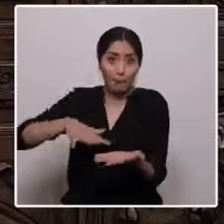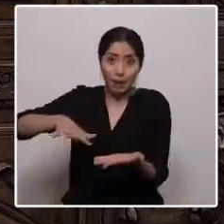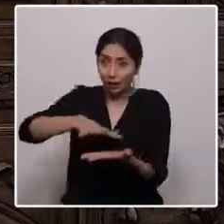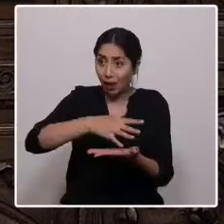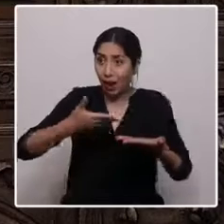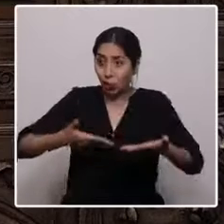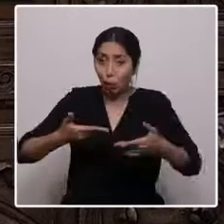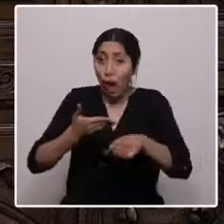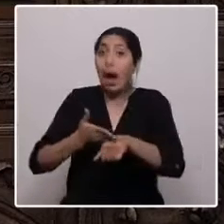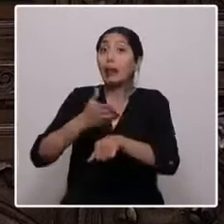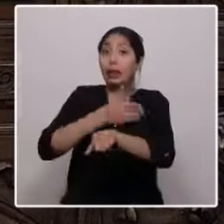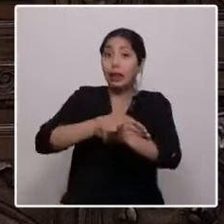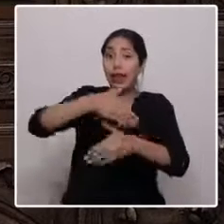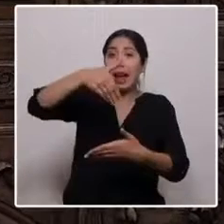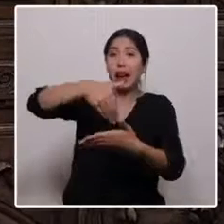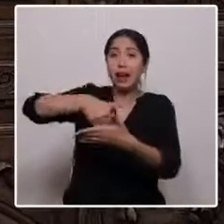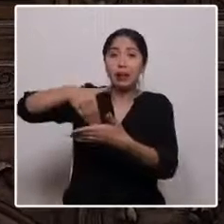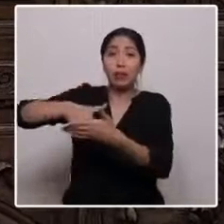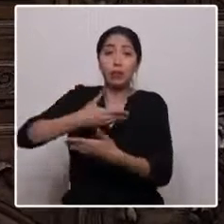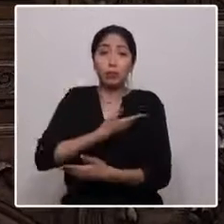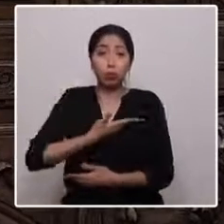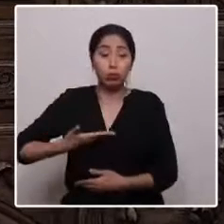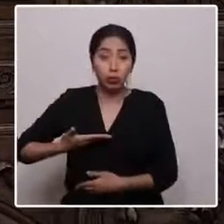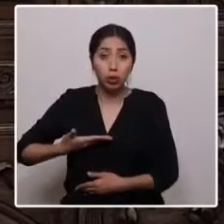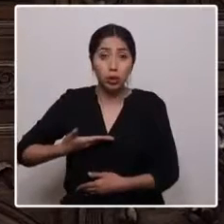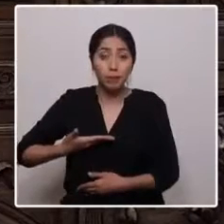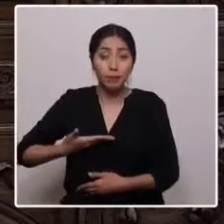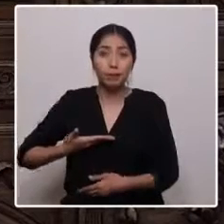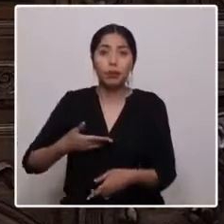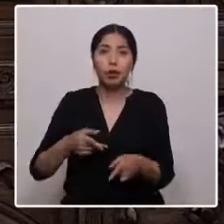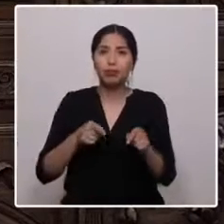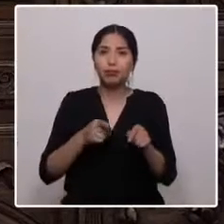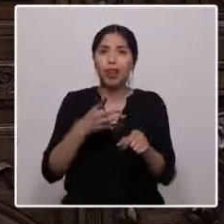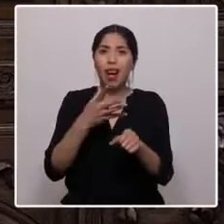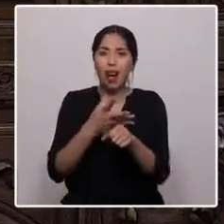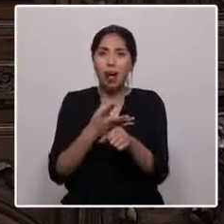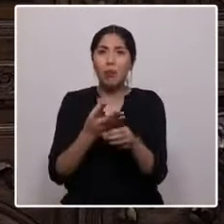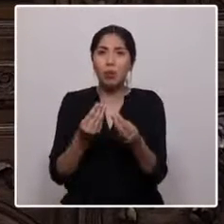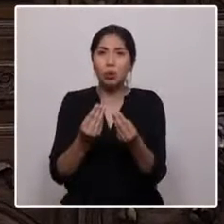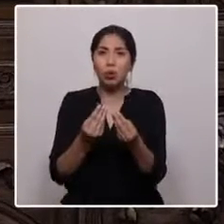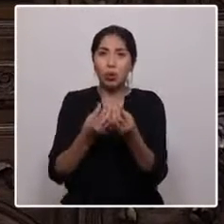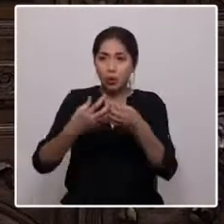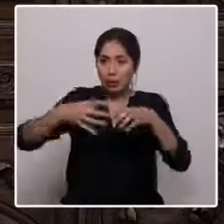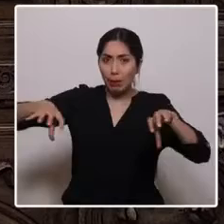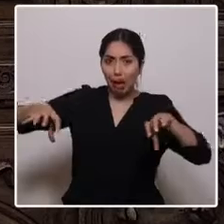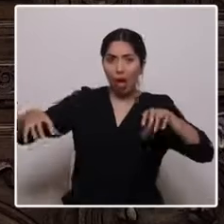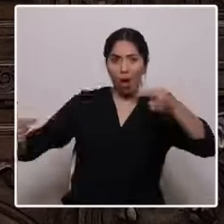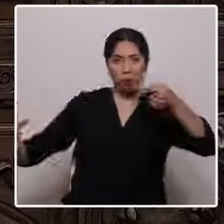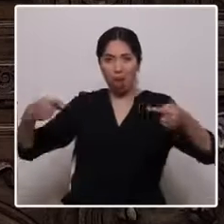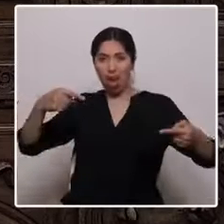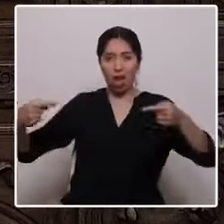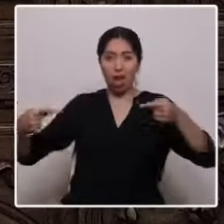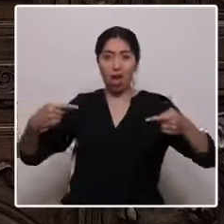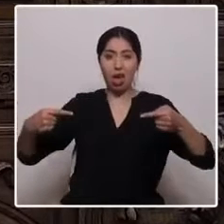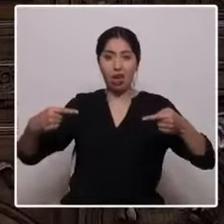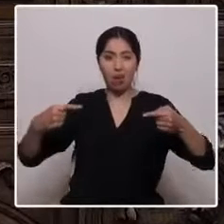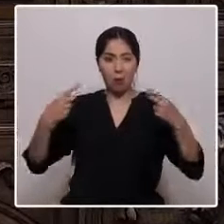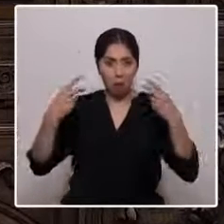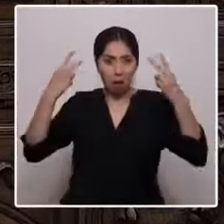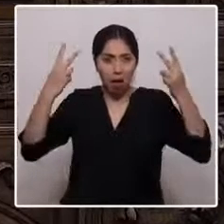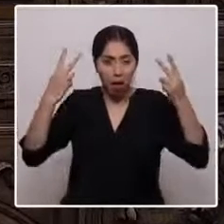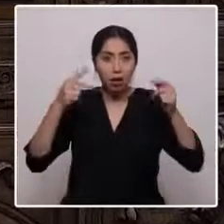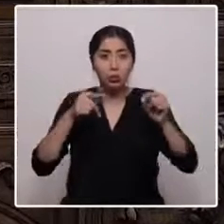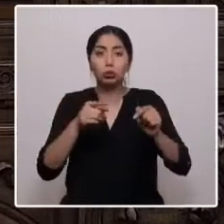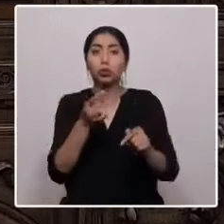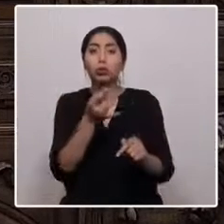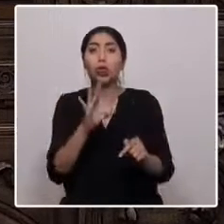las elecciones presidenciales, ha llevado al ensalzamiento de los extremos de todo tipo, lo que en definitiva solo ha logrado